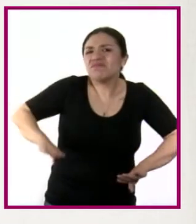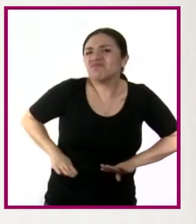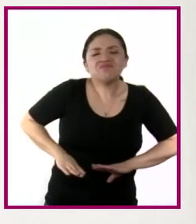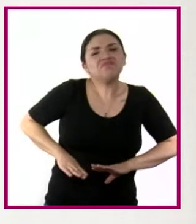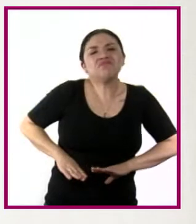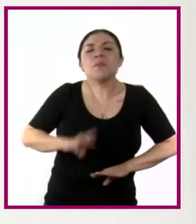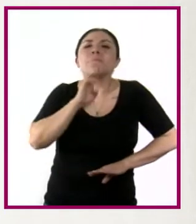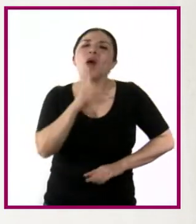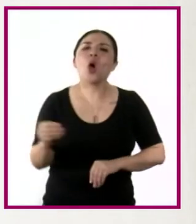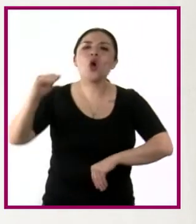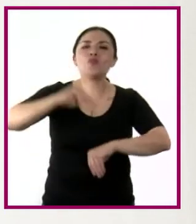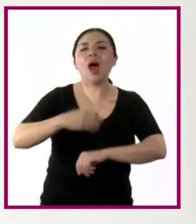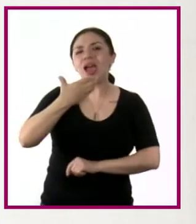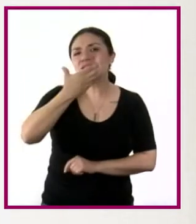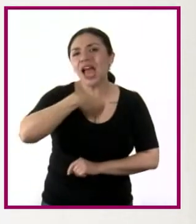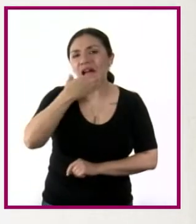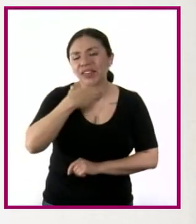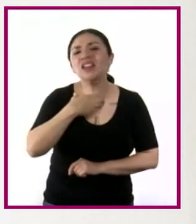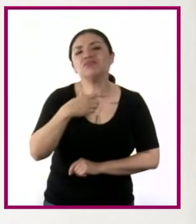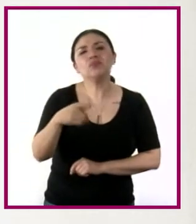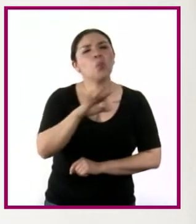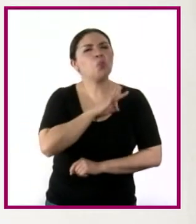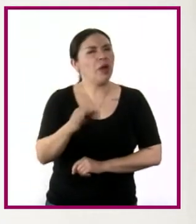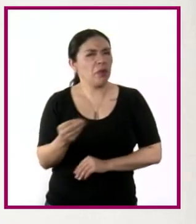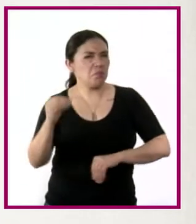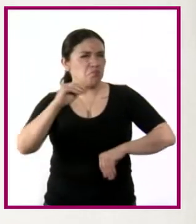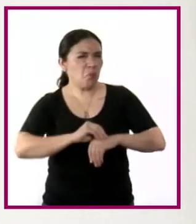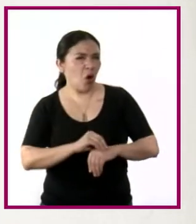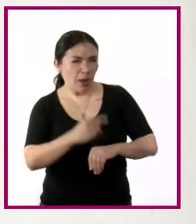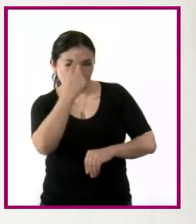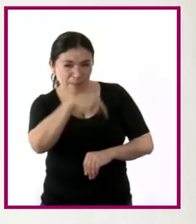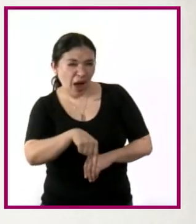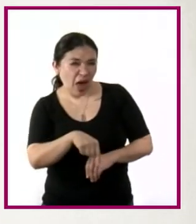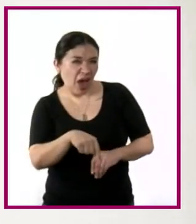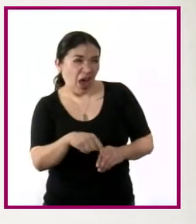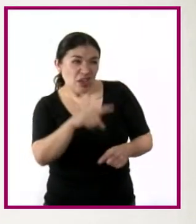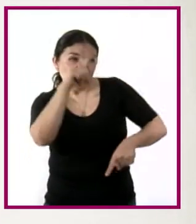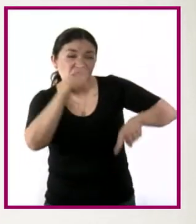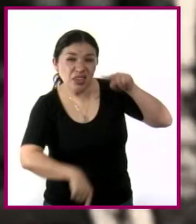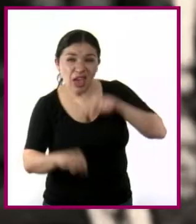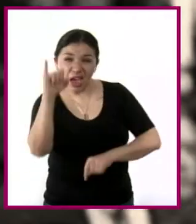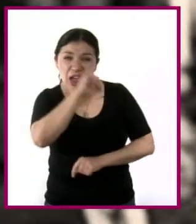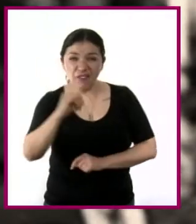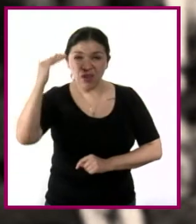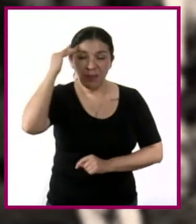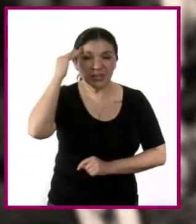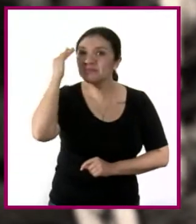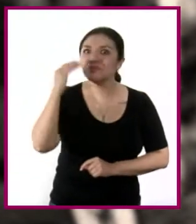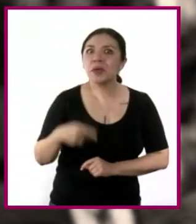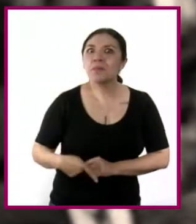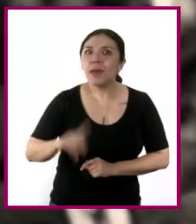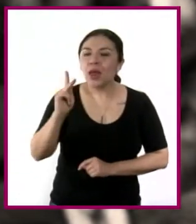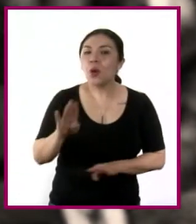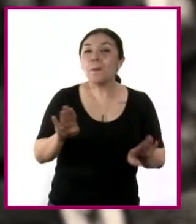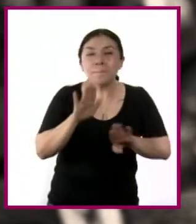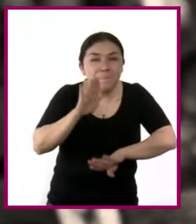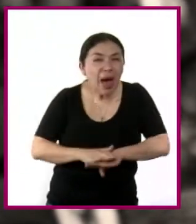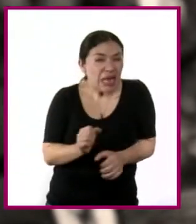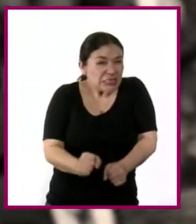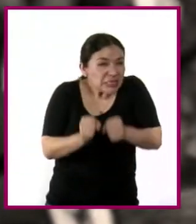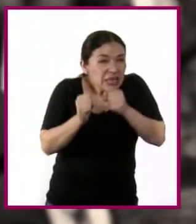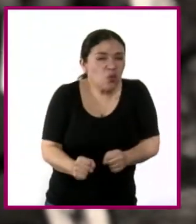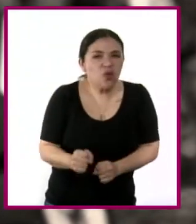Lázaro Cárdenas del Río tendría menos oportunidad de romper con el jefe máximo. Pero para mayor seguridad,